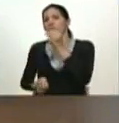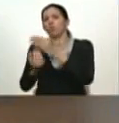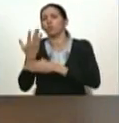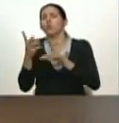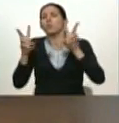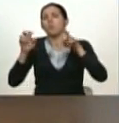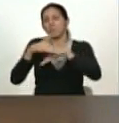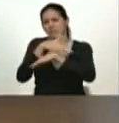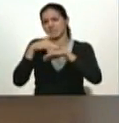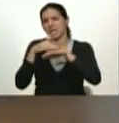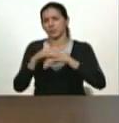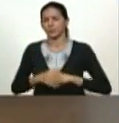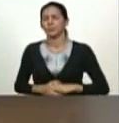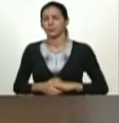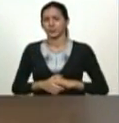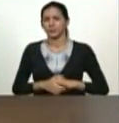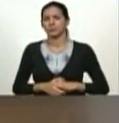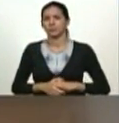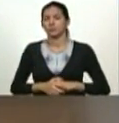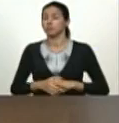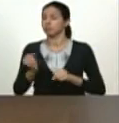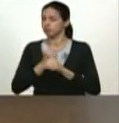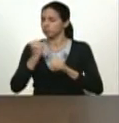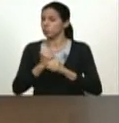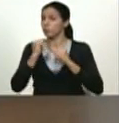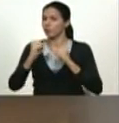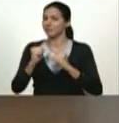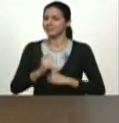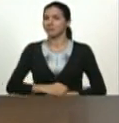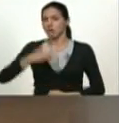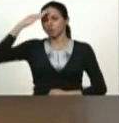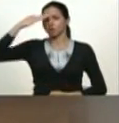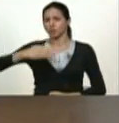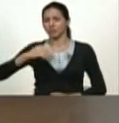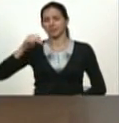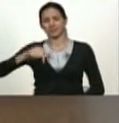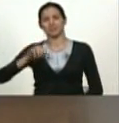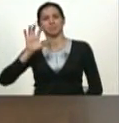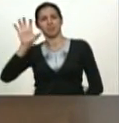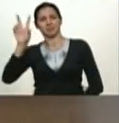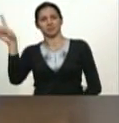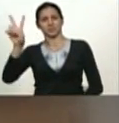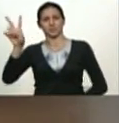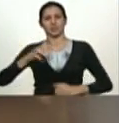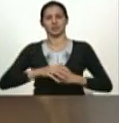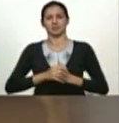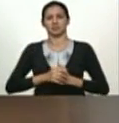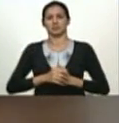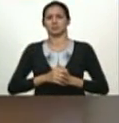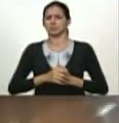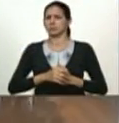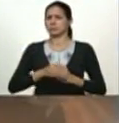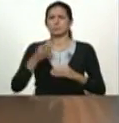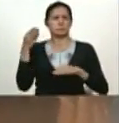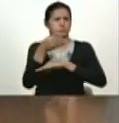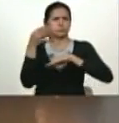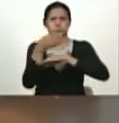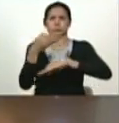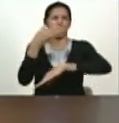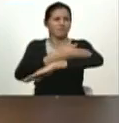viene bueno incansable también soldado de la patria moviéndose por toda esa inmensa frontera